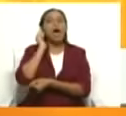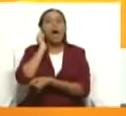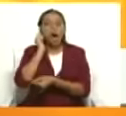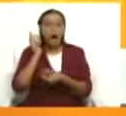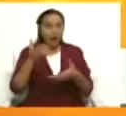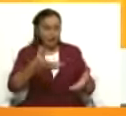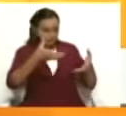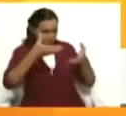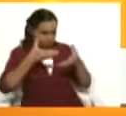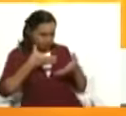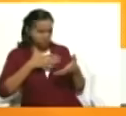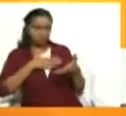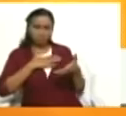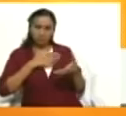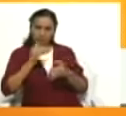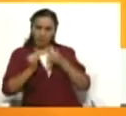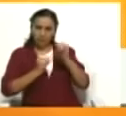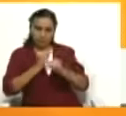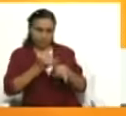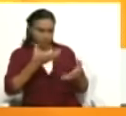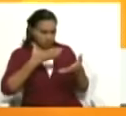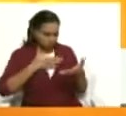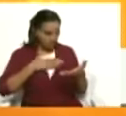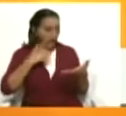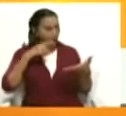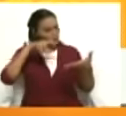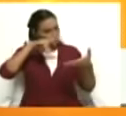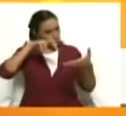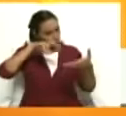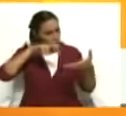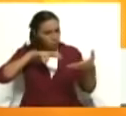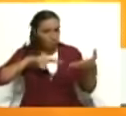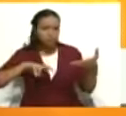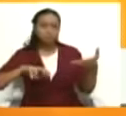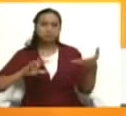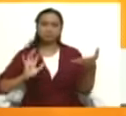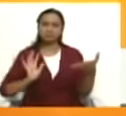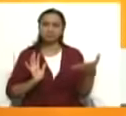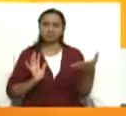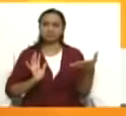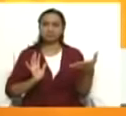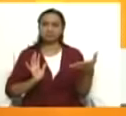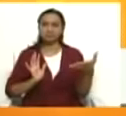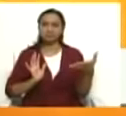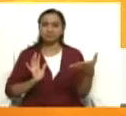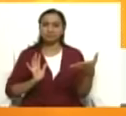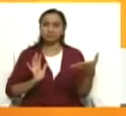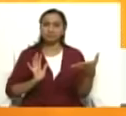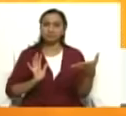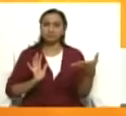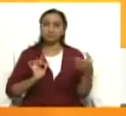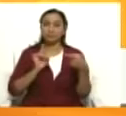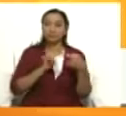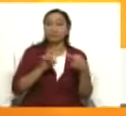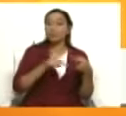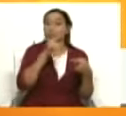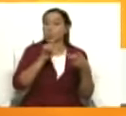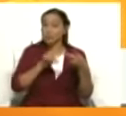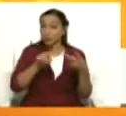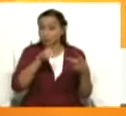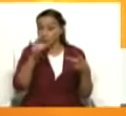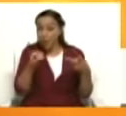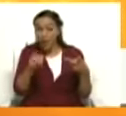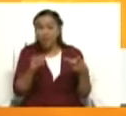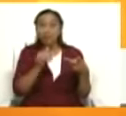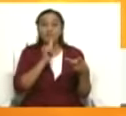valorada, fue revisada, fue observada. El resto de la información presentada por